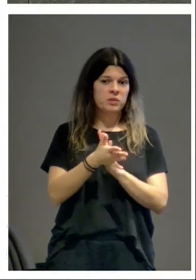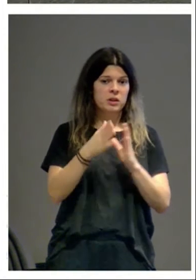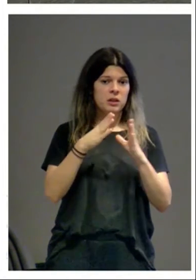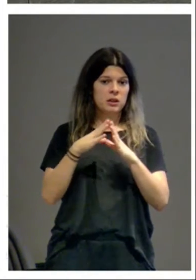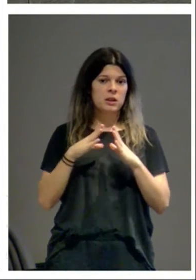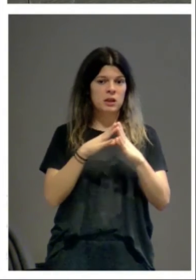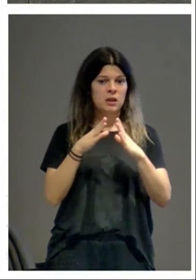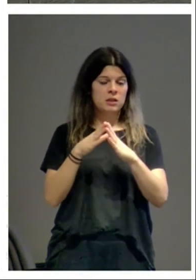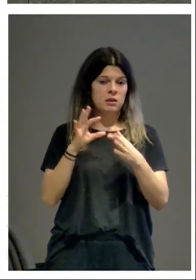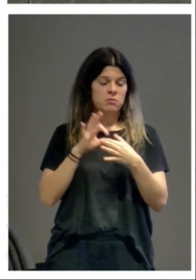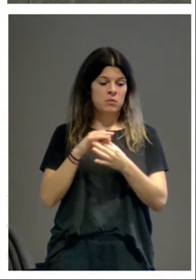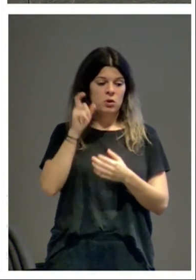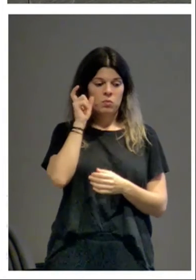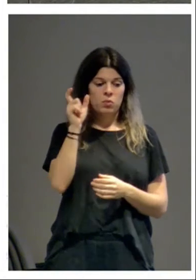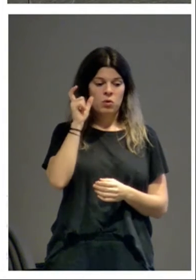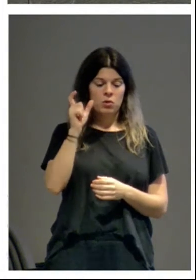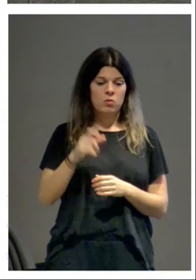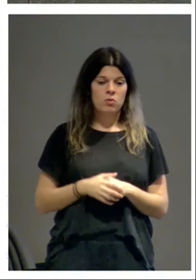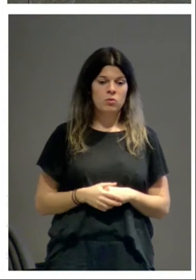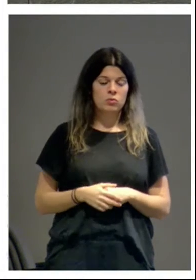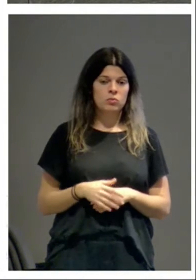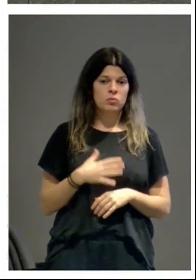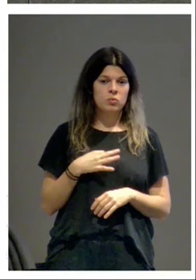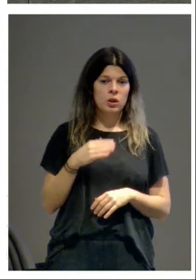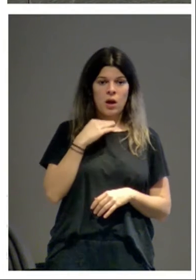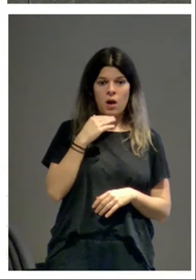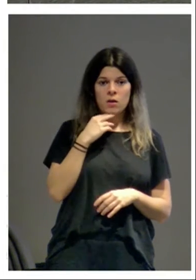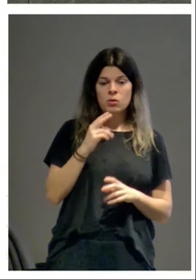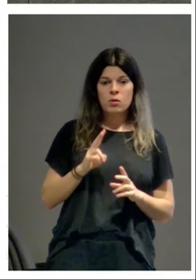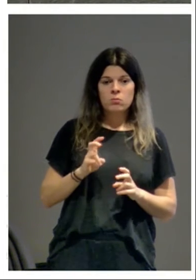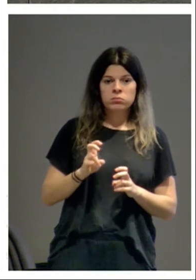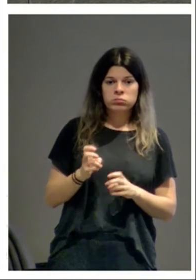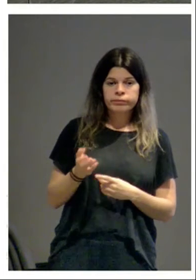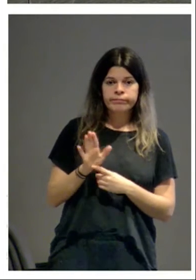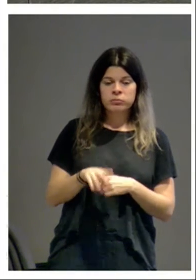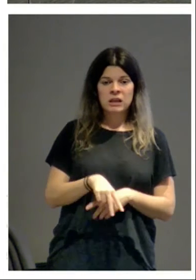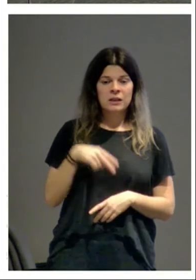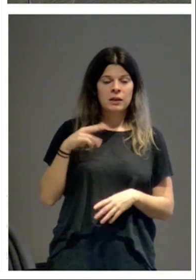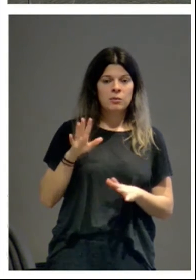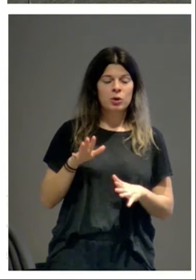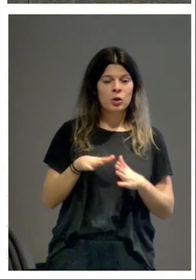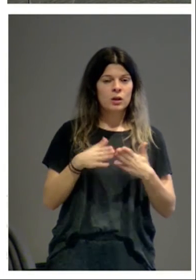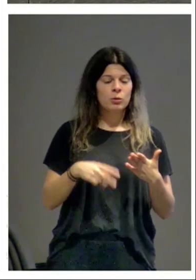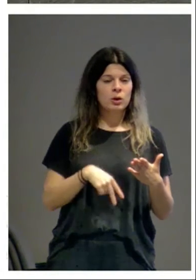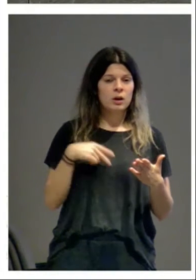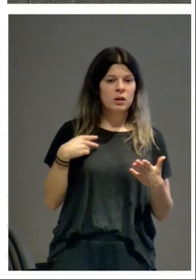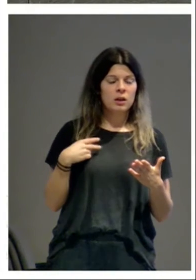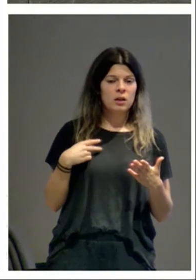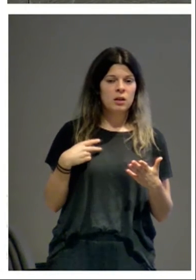pueblos. Puede haber una introducción, un panorama general, pero el libro en general no te